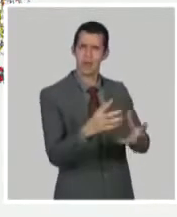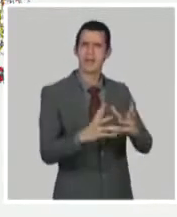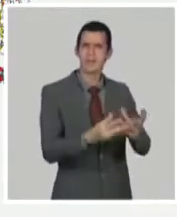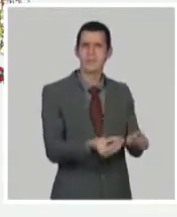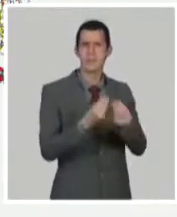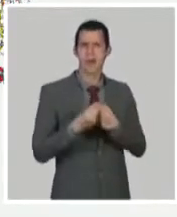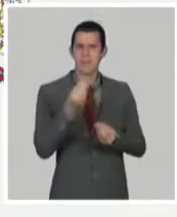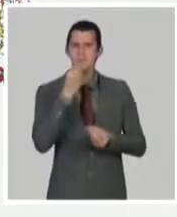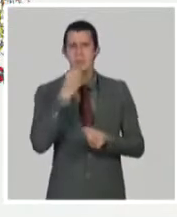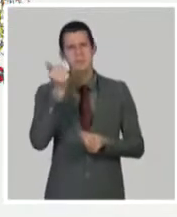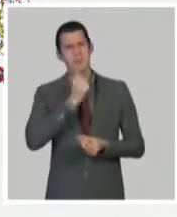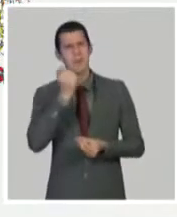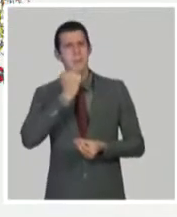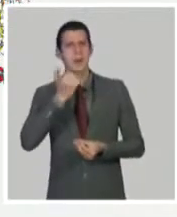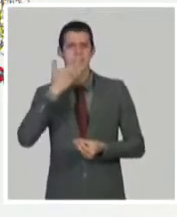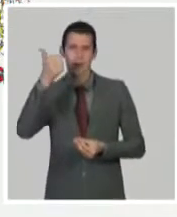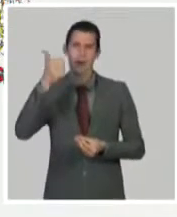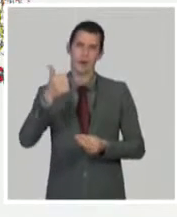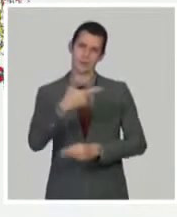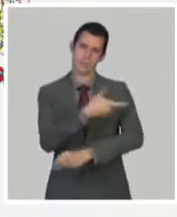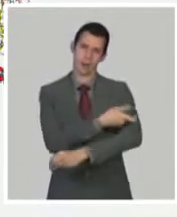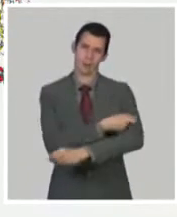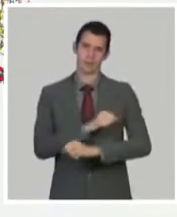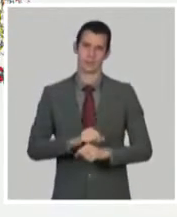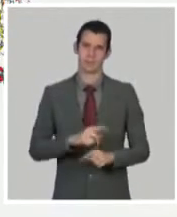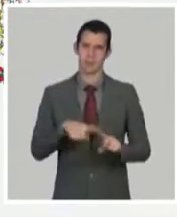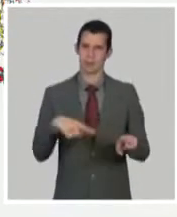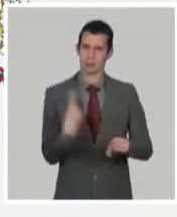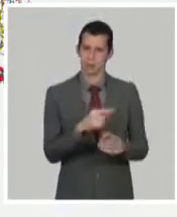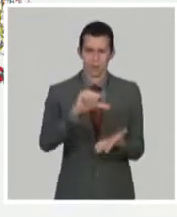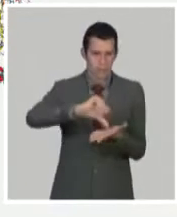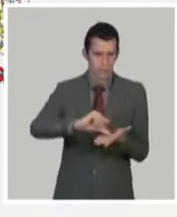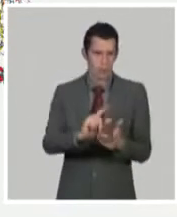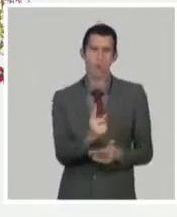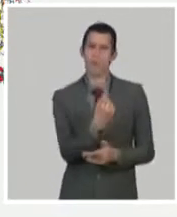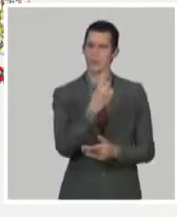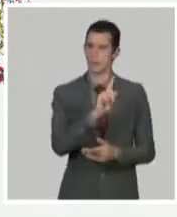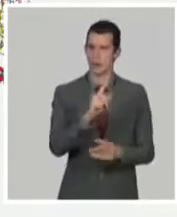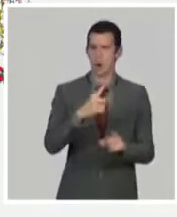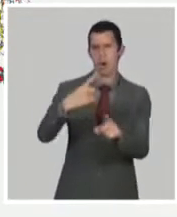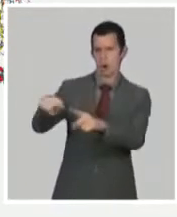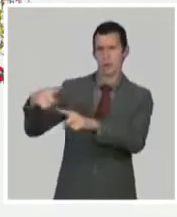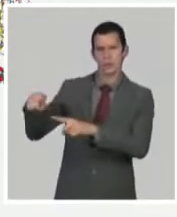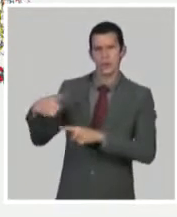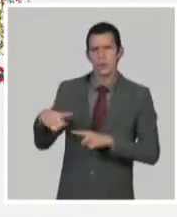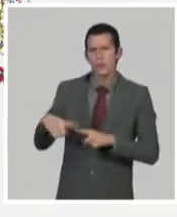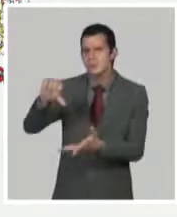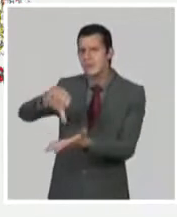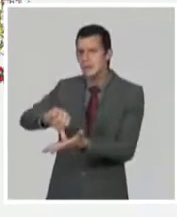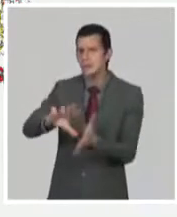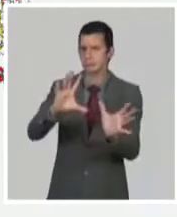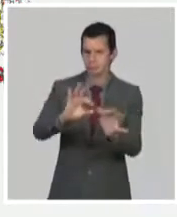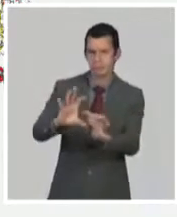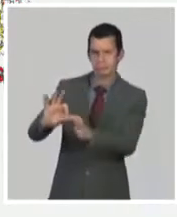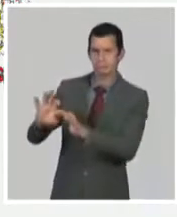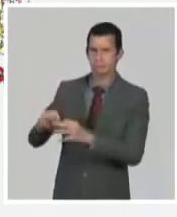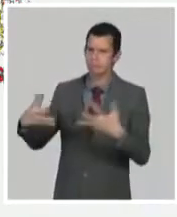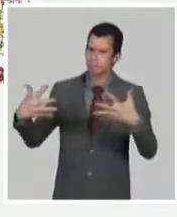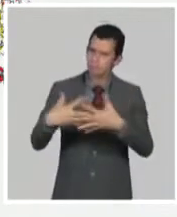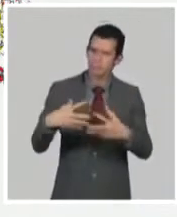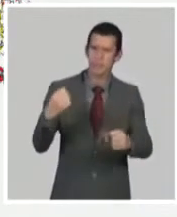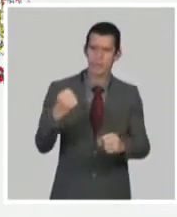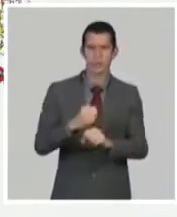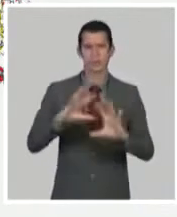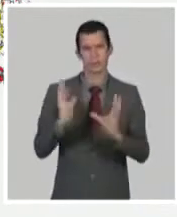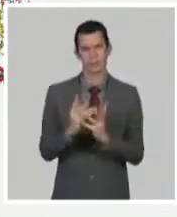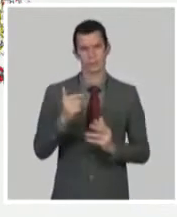también es en colaboración con otras instituciones del país. También tenemos un amplio diapasón de productos